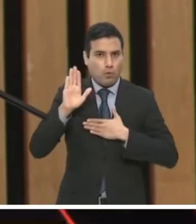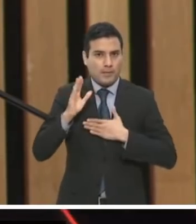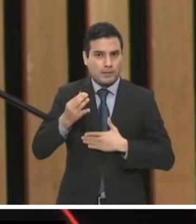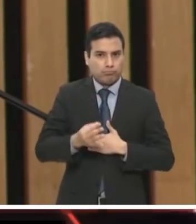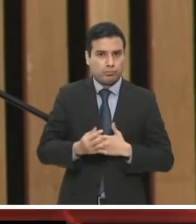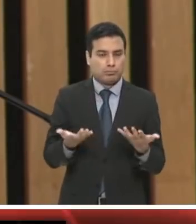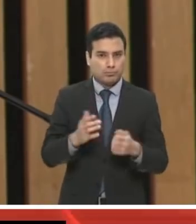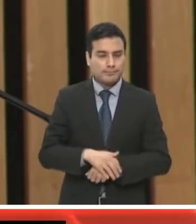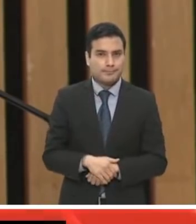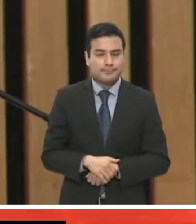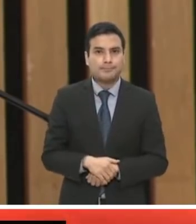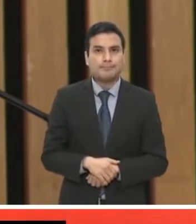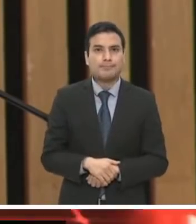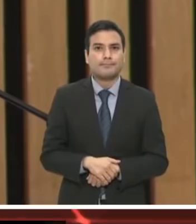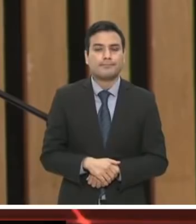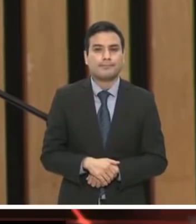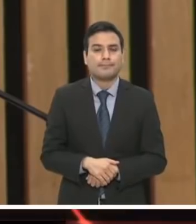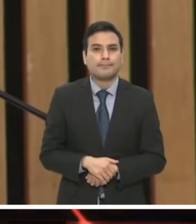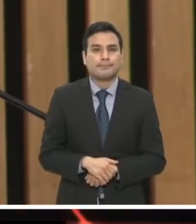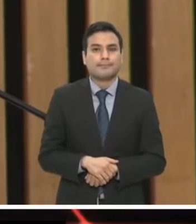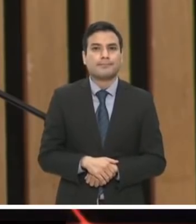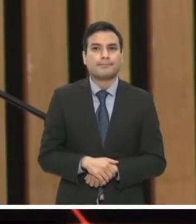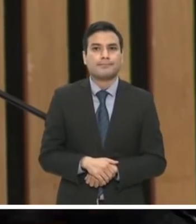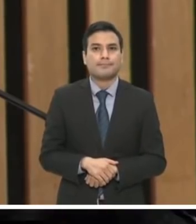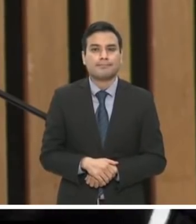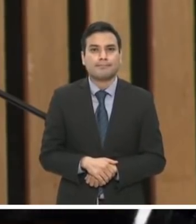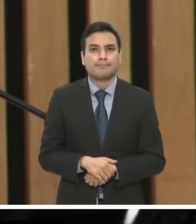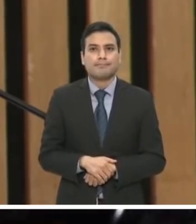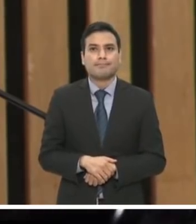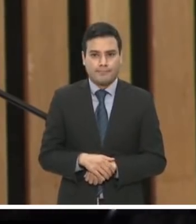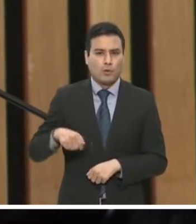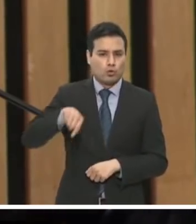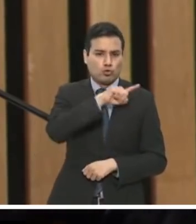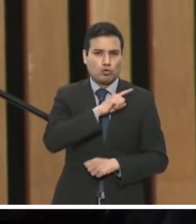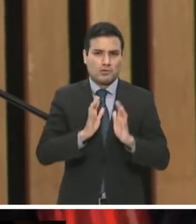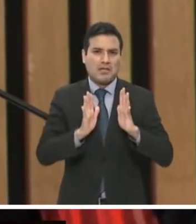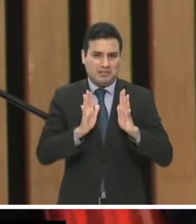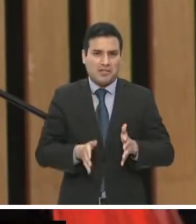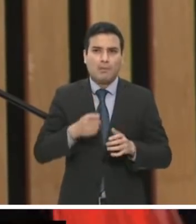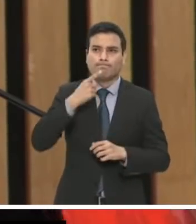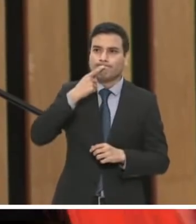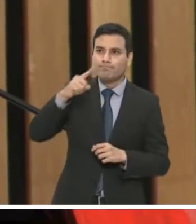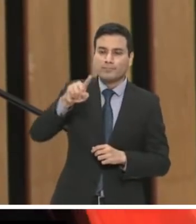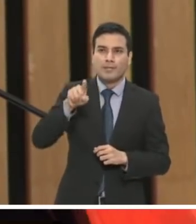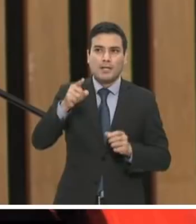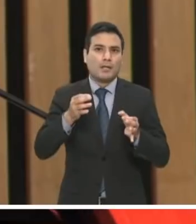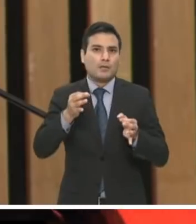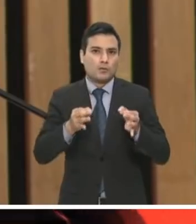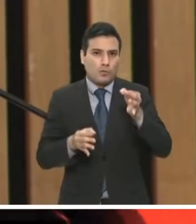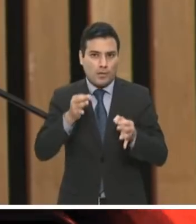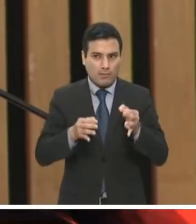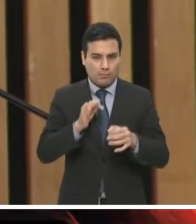esta manera, no solamente hemos promovido los correspondientes medios de impugnación para que el tribunal respalde nuestras